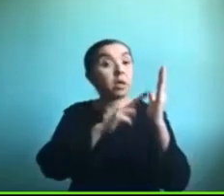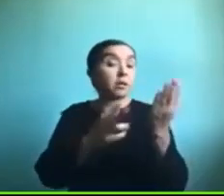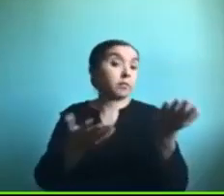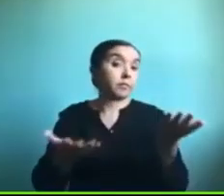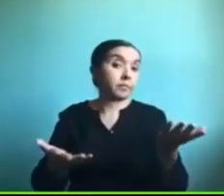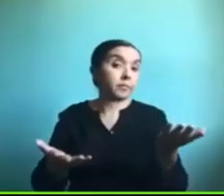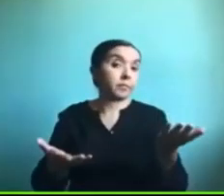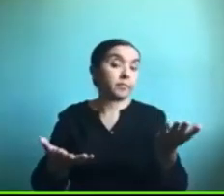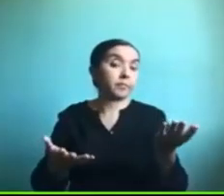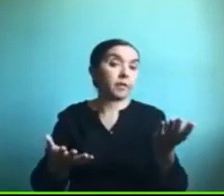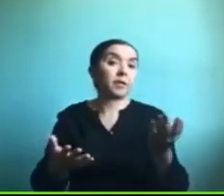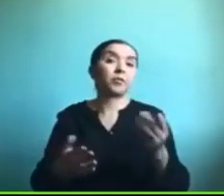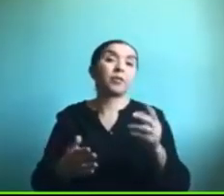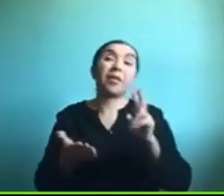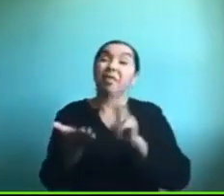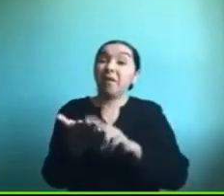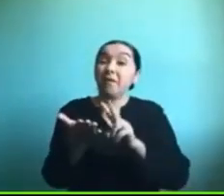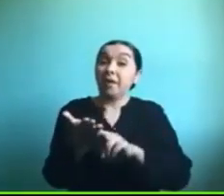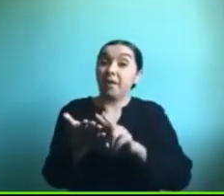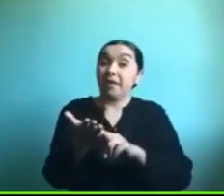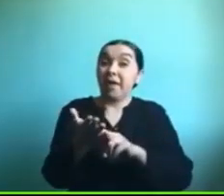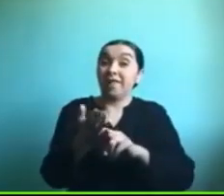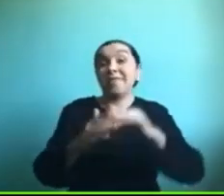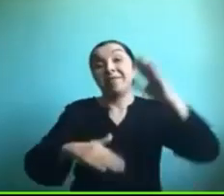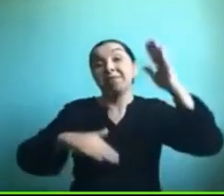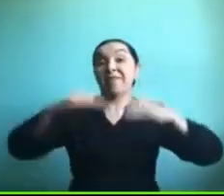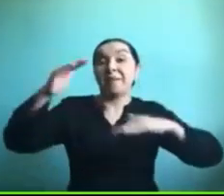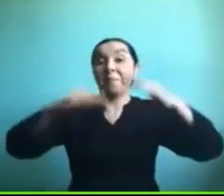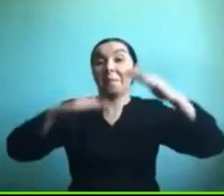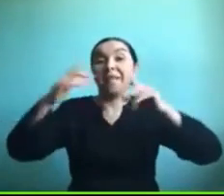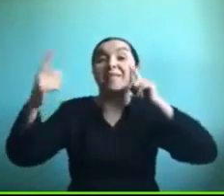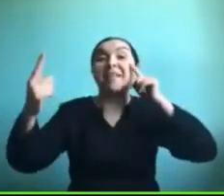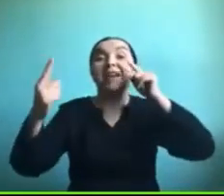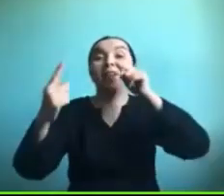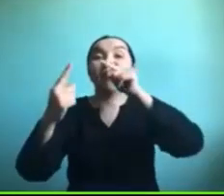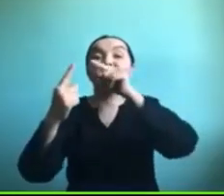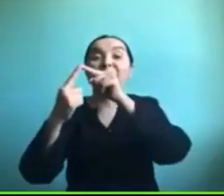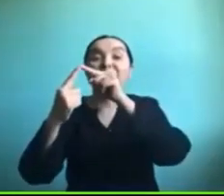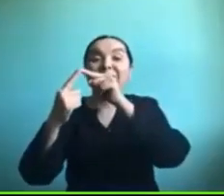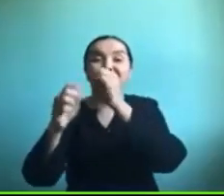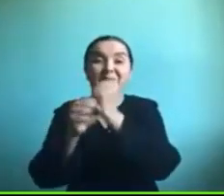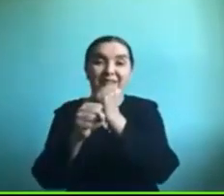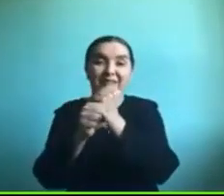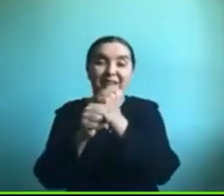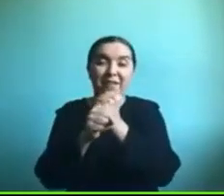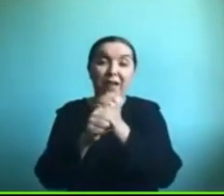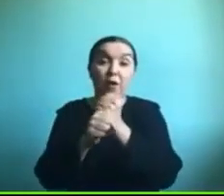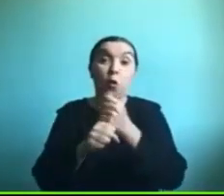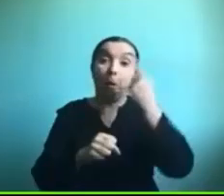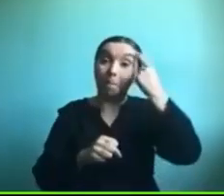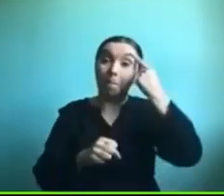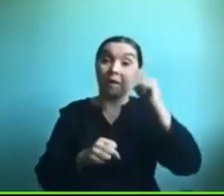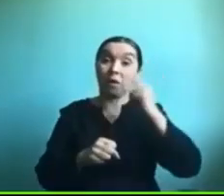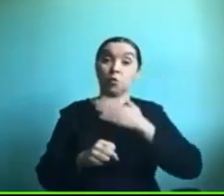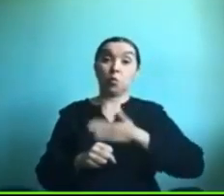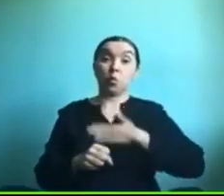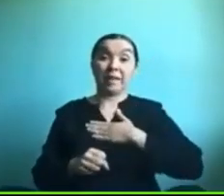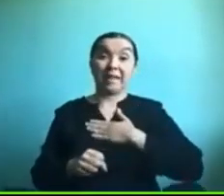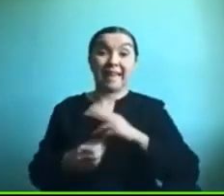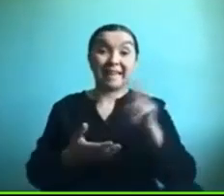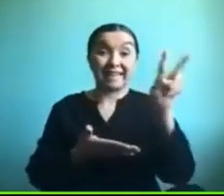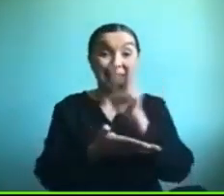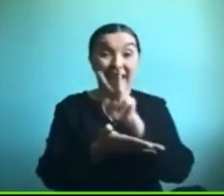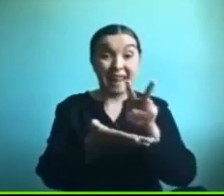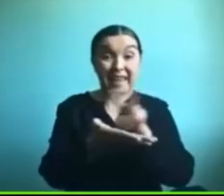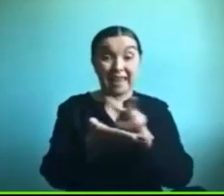entonces la verdad eso es muy variable según el objetivo que se quiera trabajar pero si se quiere enfatizar el tema de la lectura que